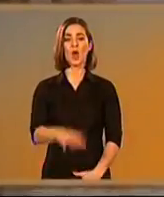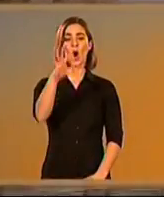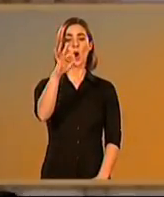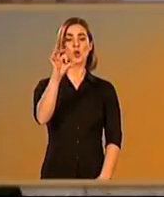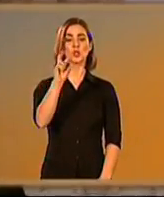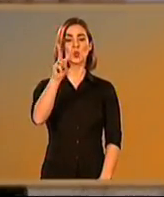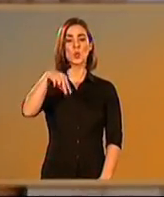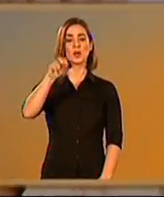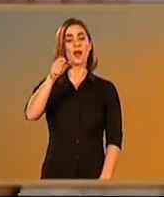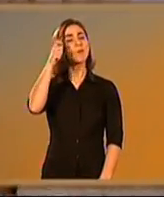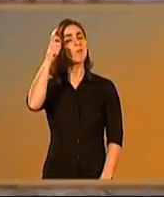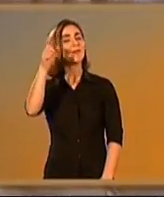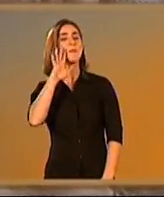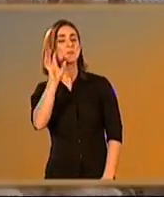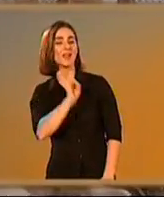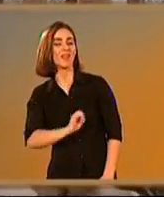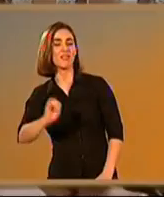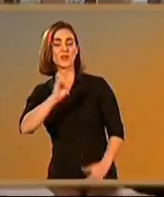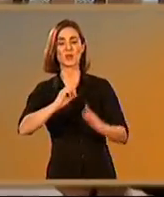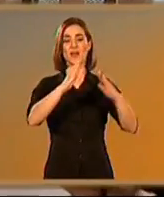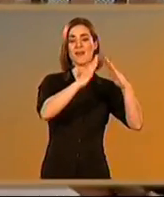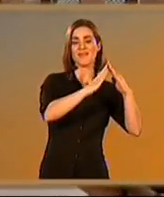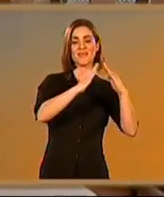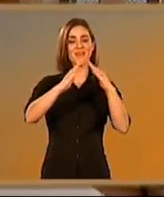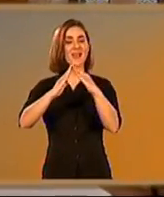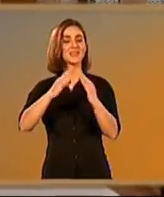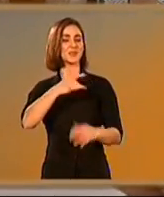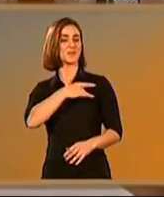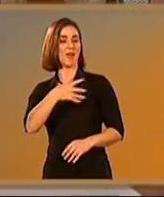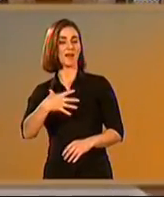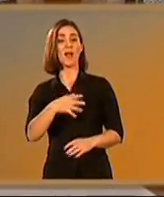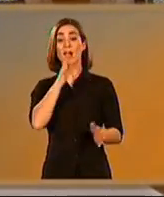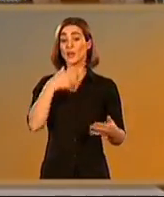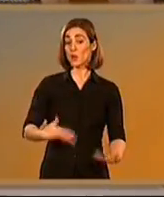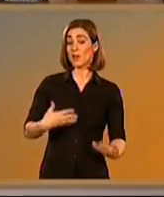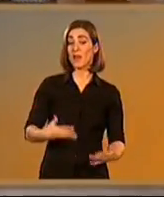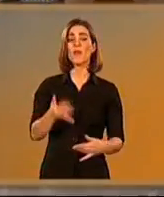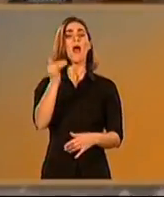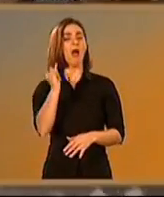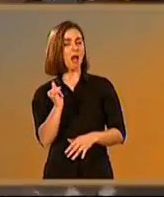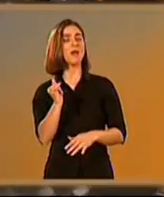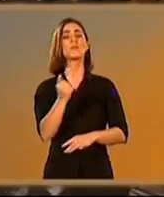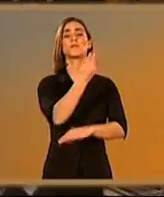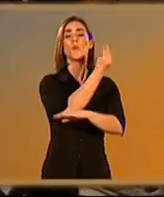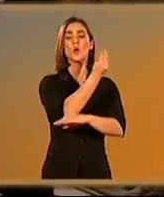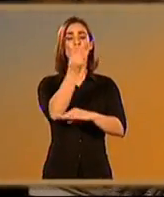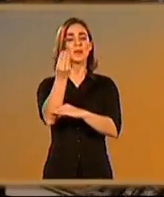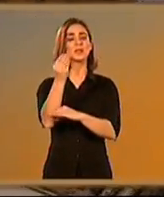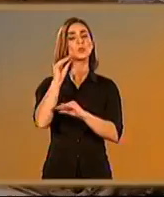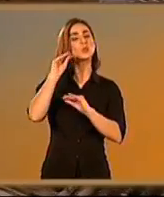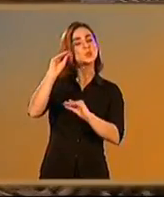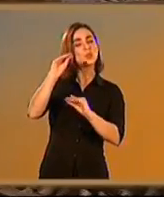Lugar de gran belleza, sus casas blancas acogen un sinfín de restos romanos que se confunden e integran con